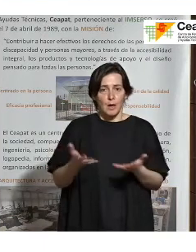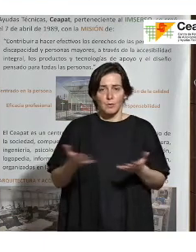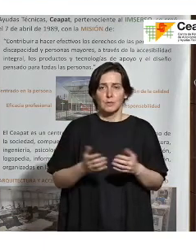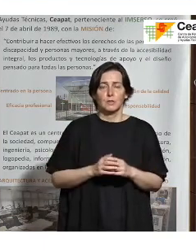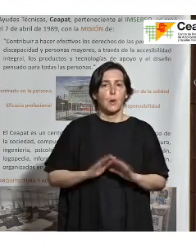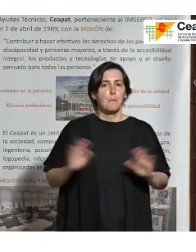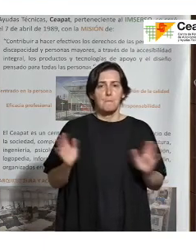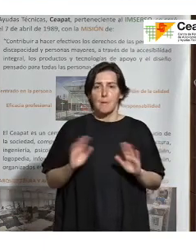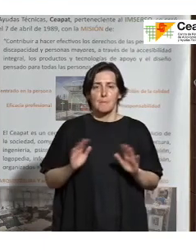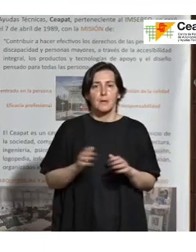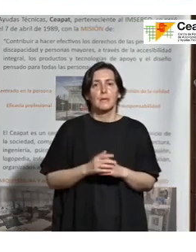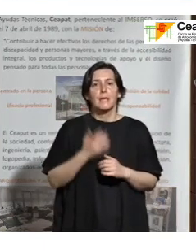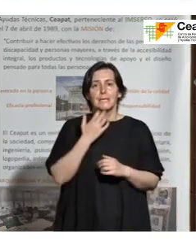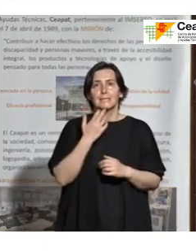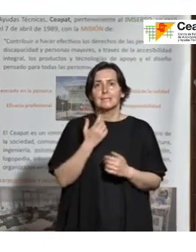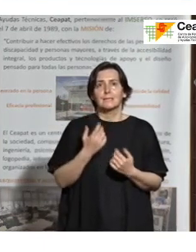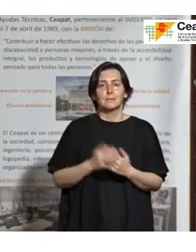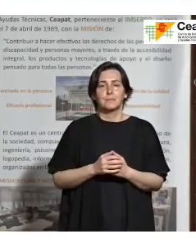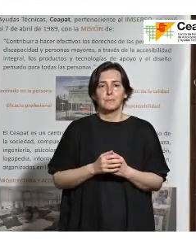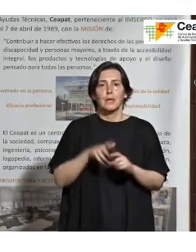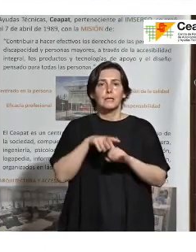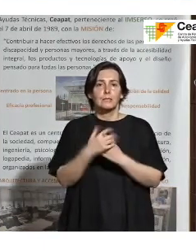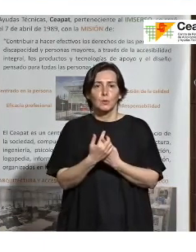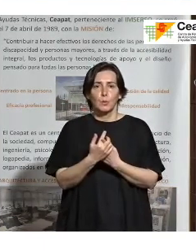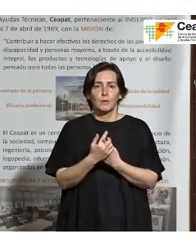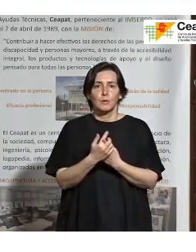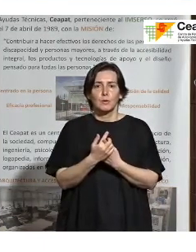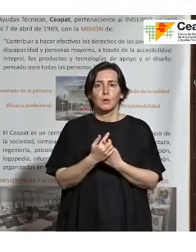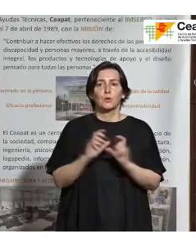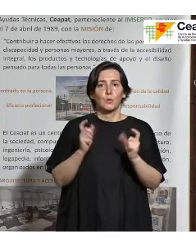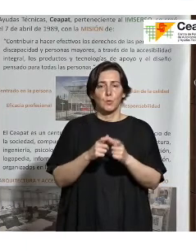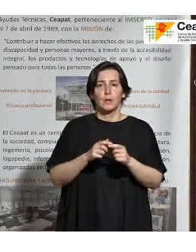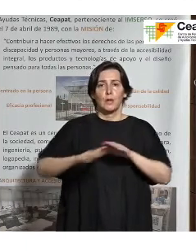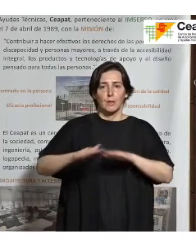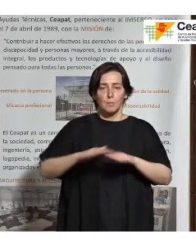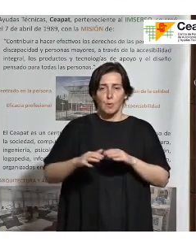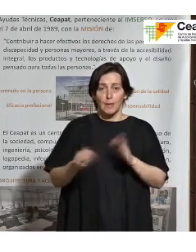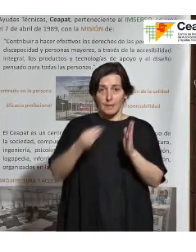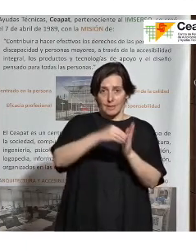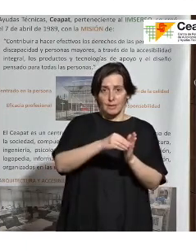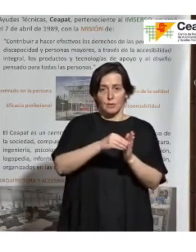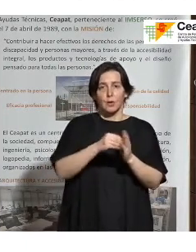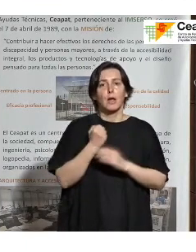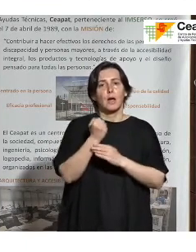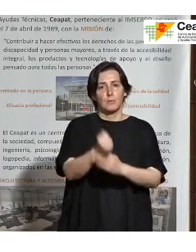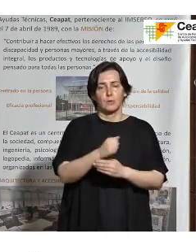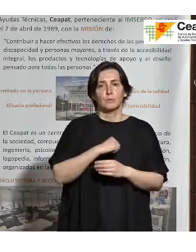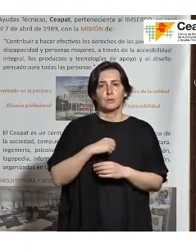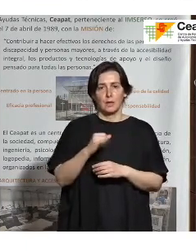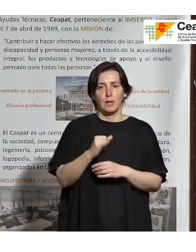Solamente deberá hacerlo cuando dentro de las funciones de la unidad móvil esté la de prestación de apoyo personal.